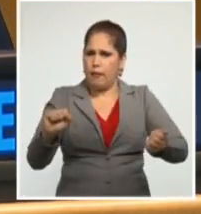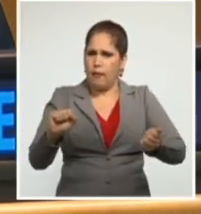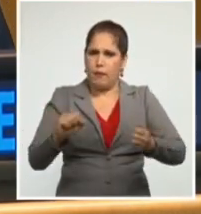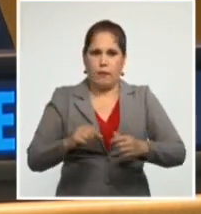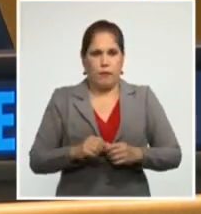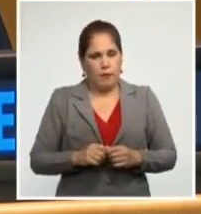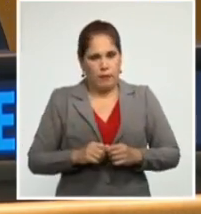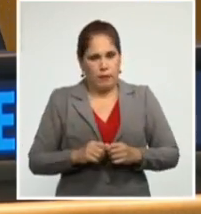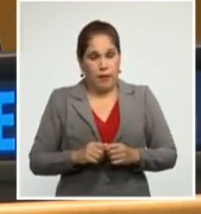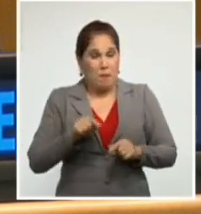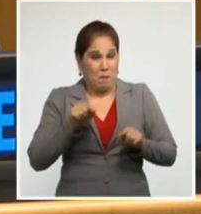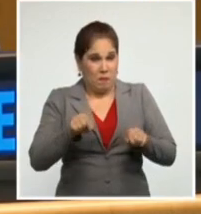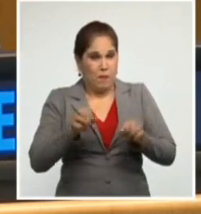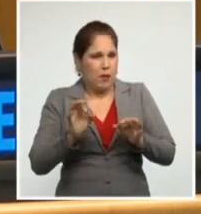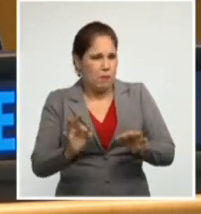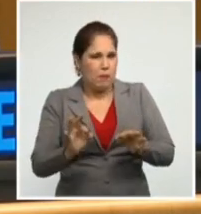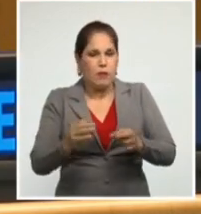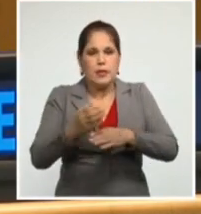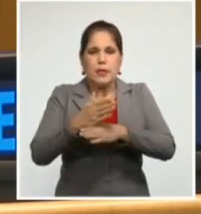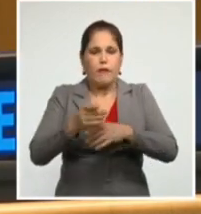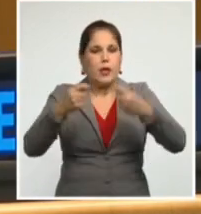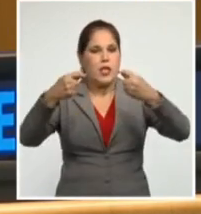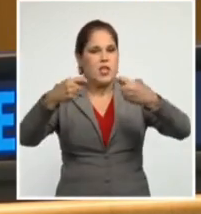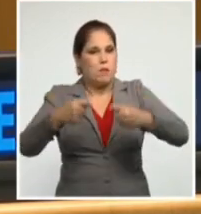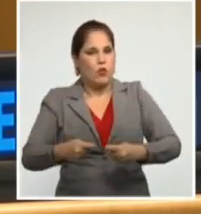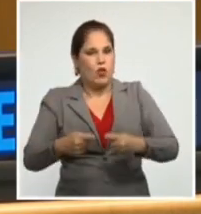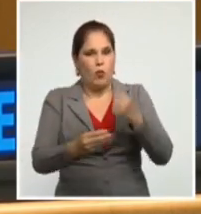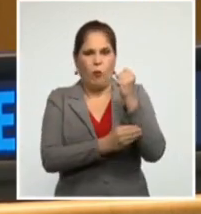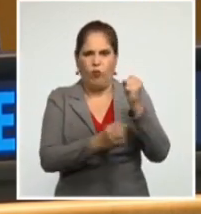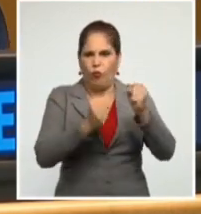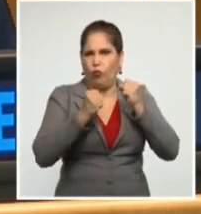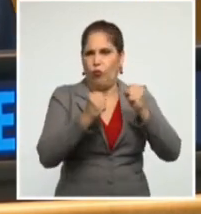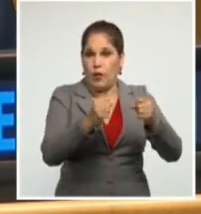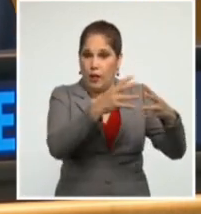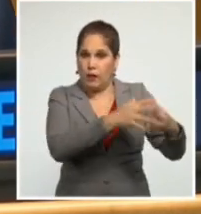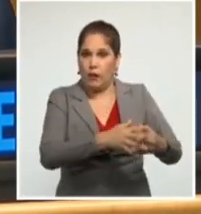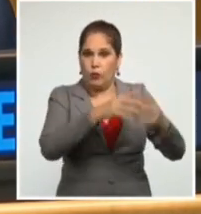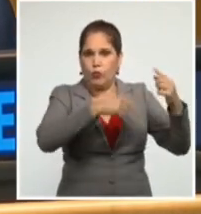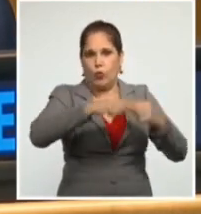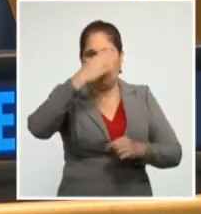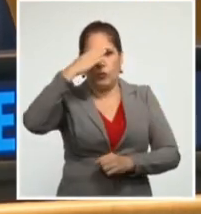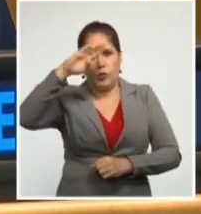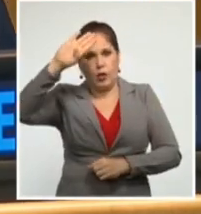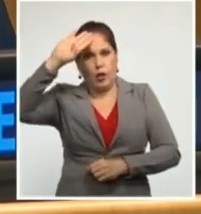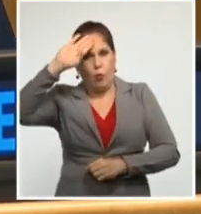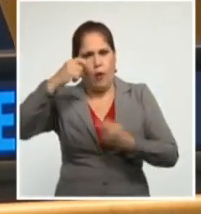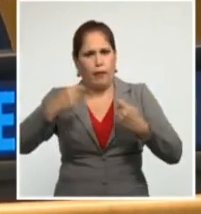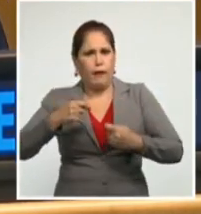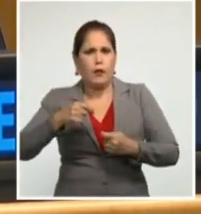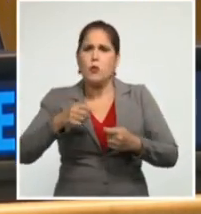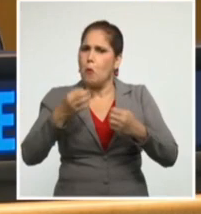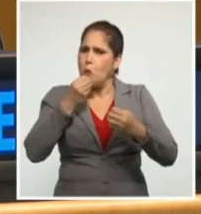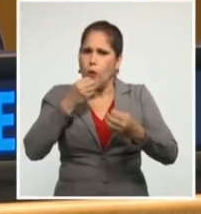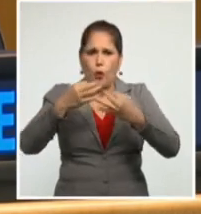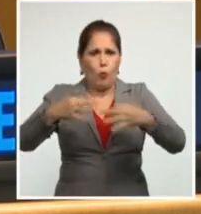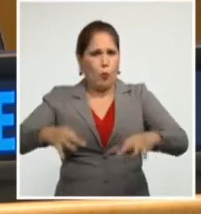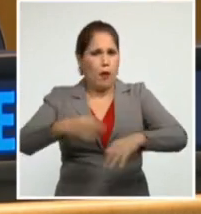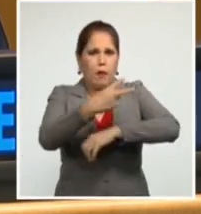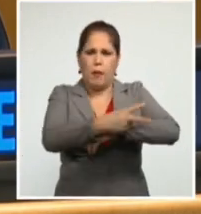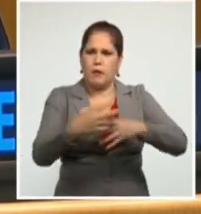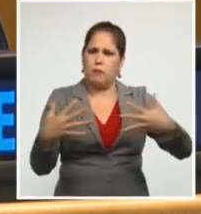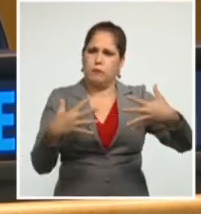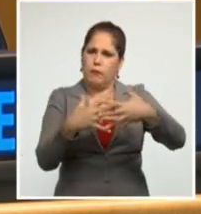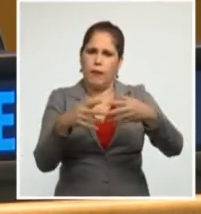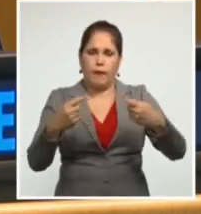Se trata de la imposición del poder nacional de Estados Unidos sobre los derechos de decenas de países. Se